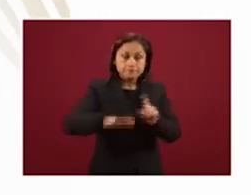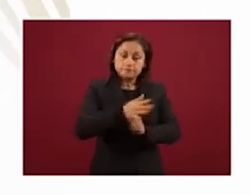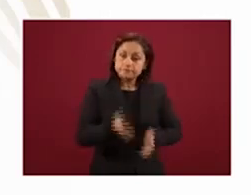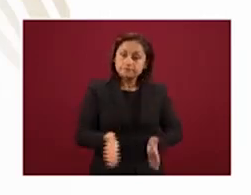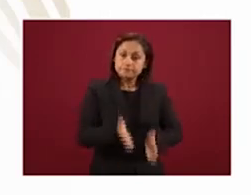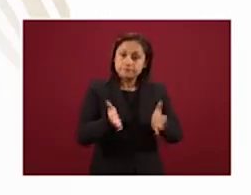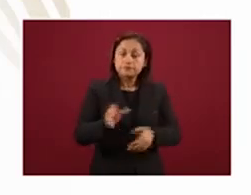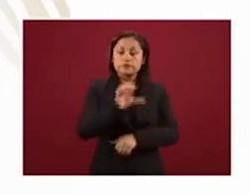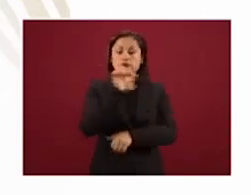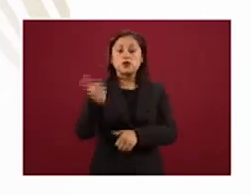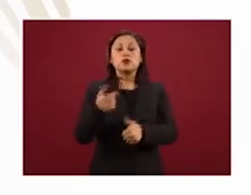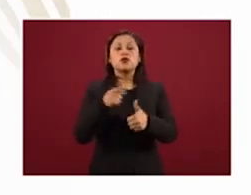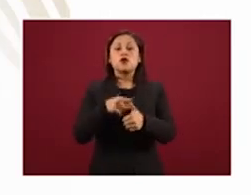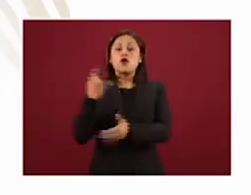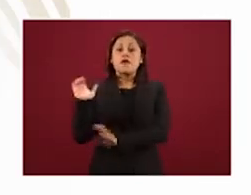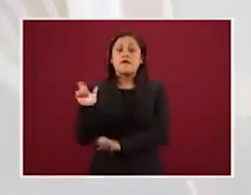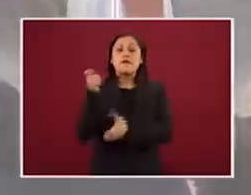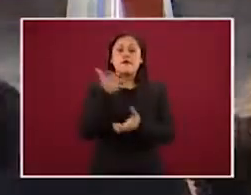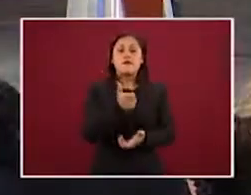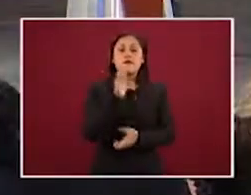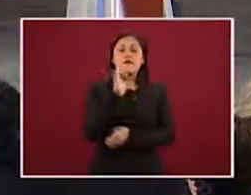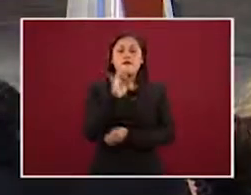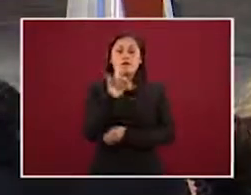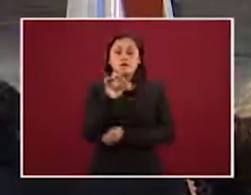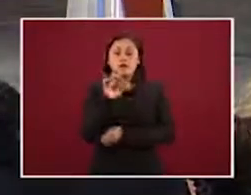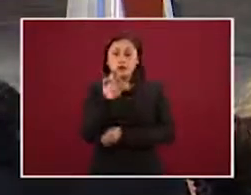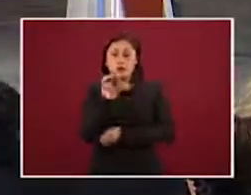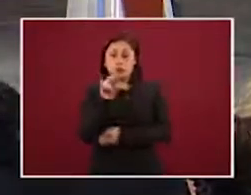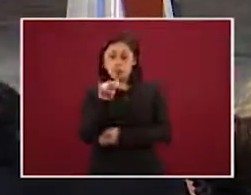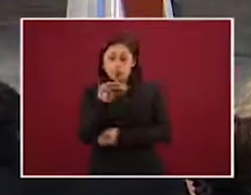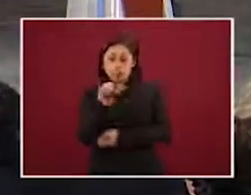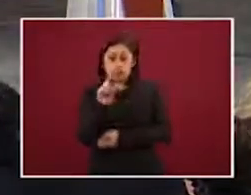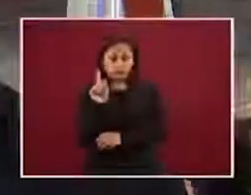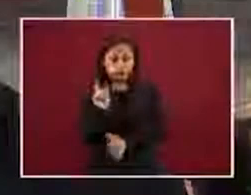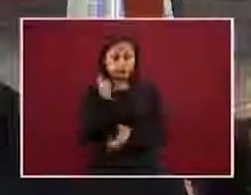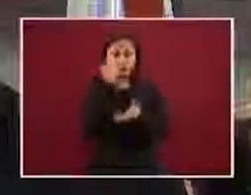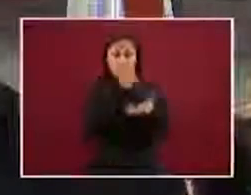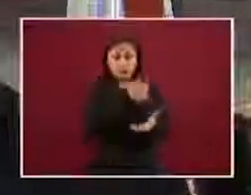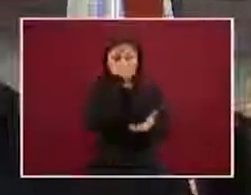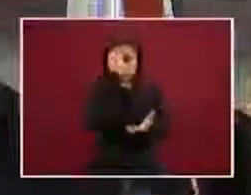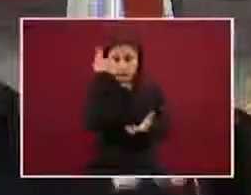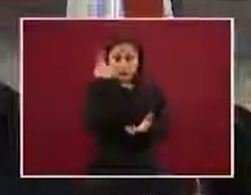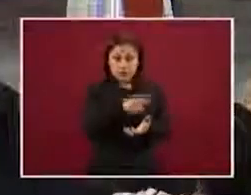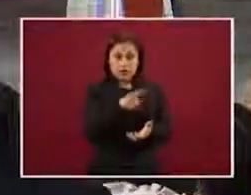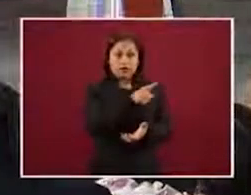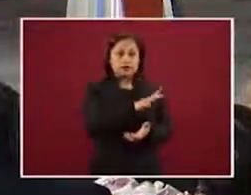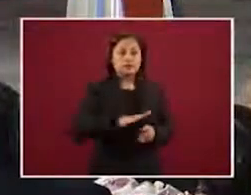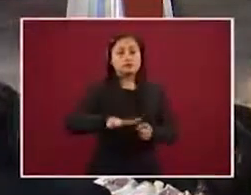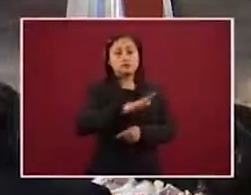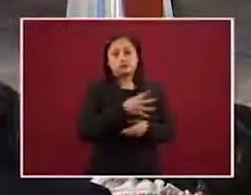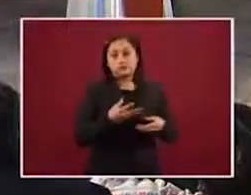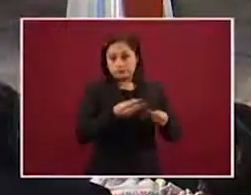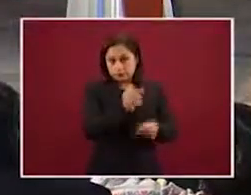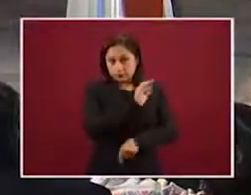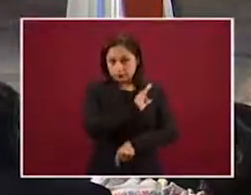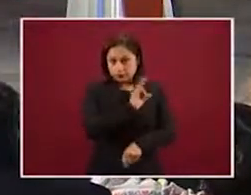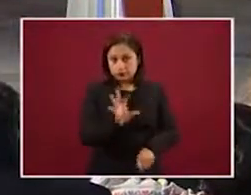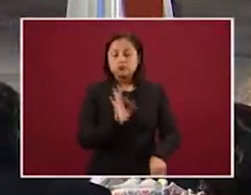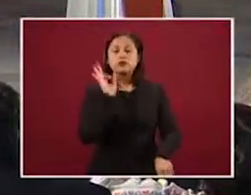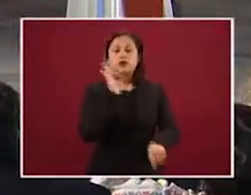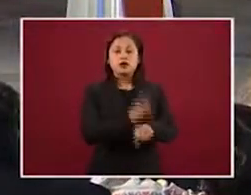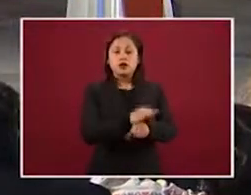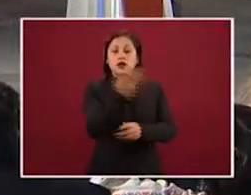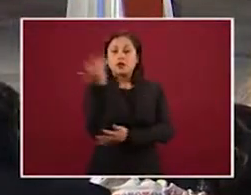punto central en el manejo de este programa por la empresa, y el resarcir económicamente y remediar el medio